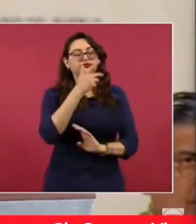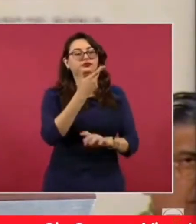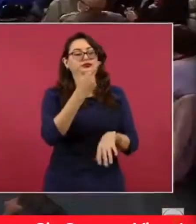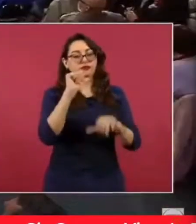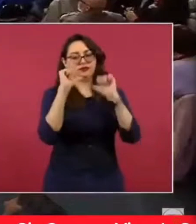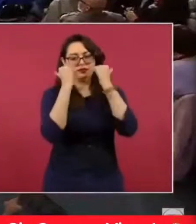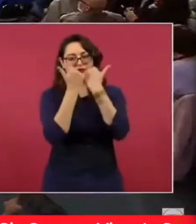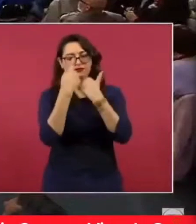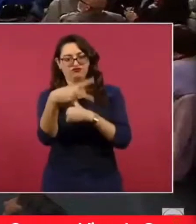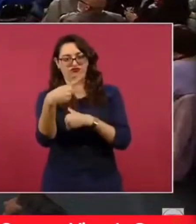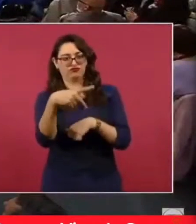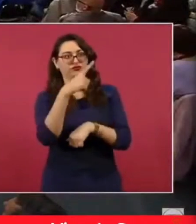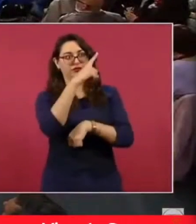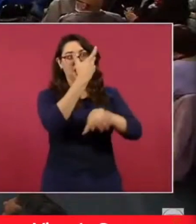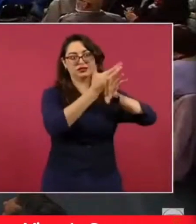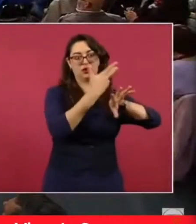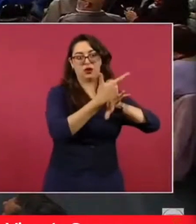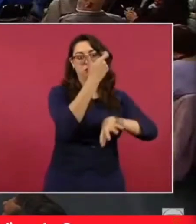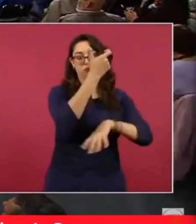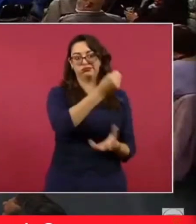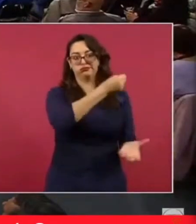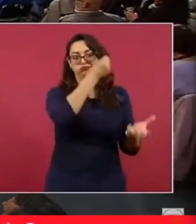A ver si tienes la lista.